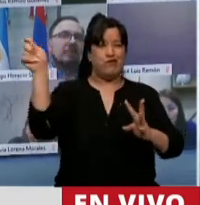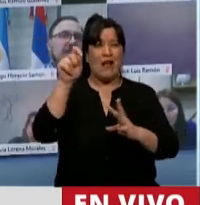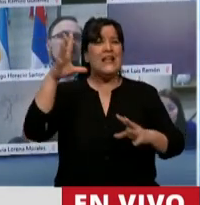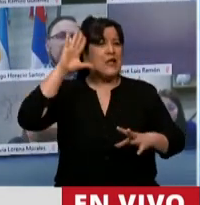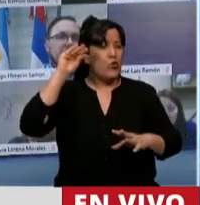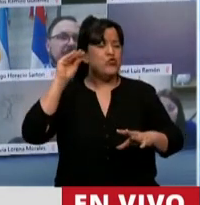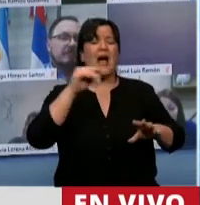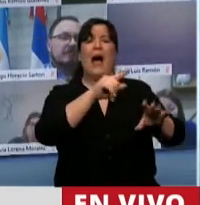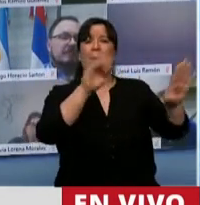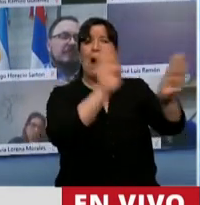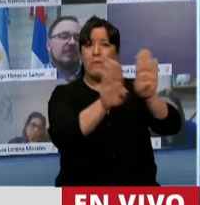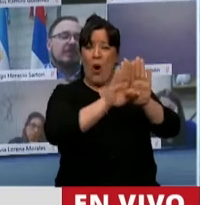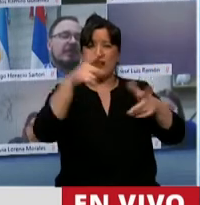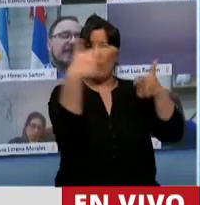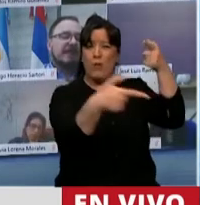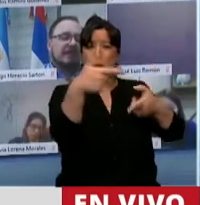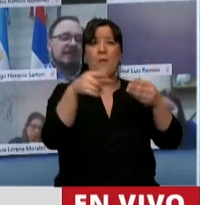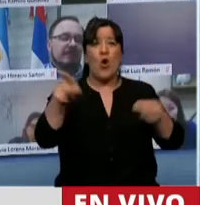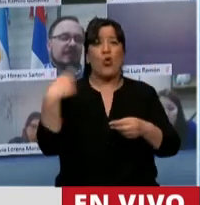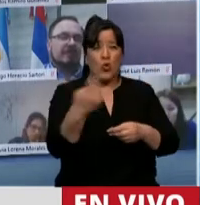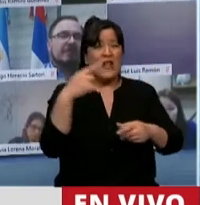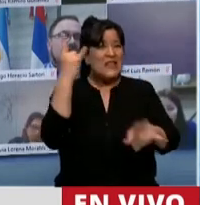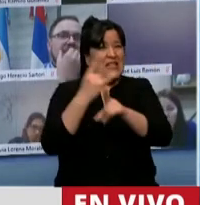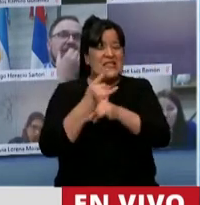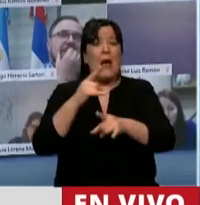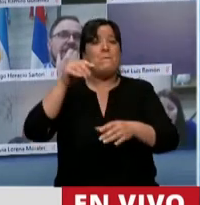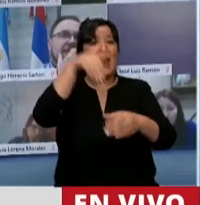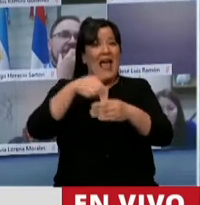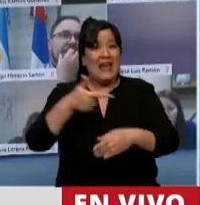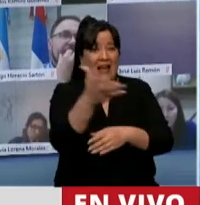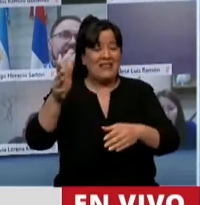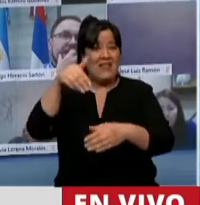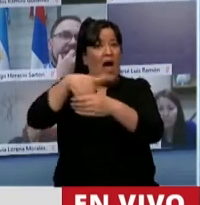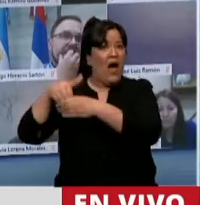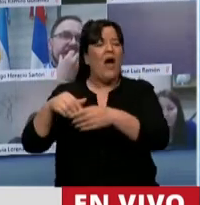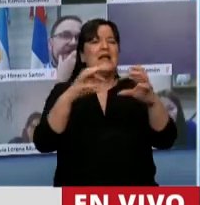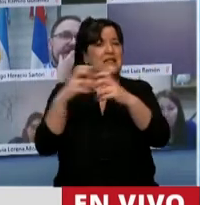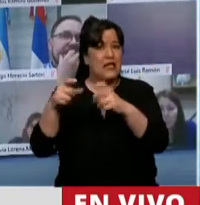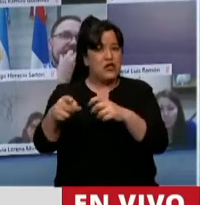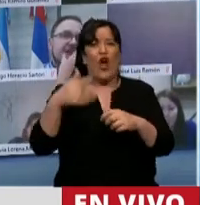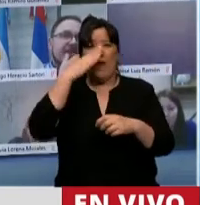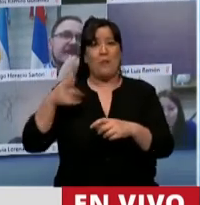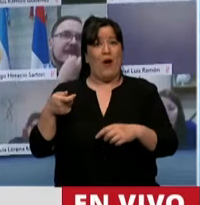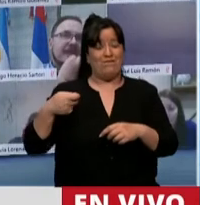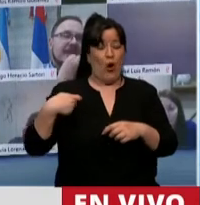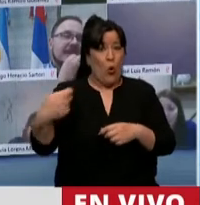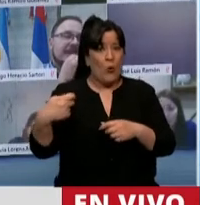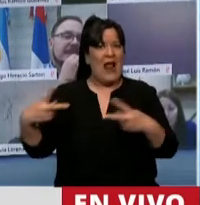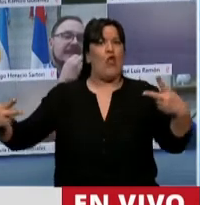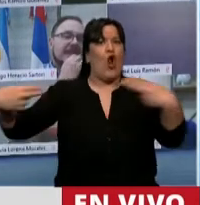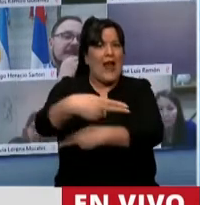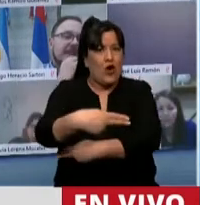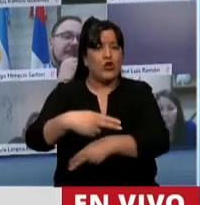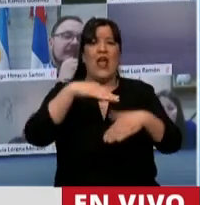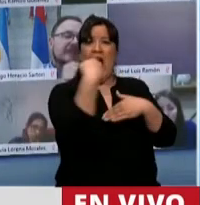tiros en la puerta porque ustedes juntaban el coro a los tiros en la puerta. Esa sesión fue la que le recortaron la jubilación a los jubilados y